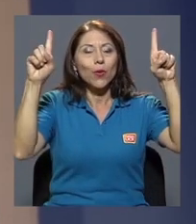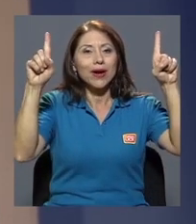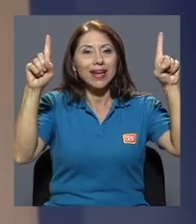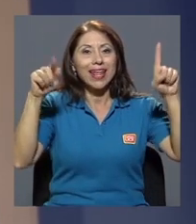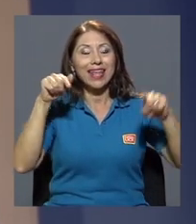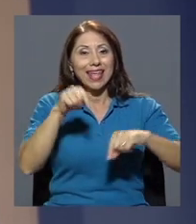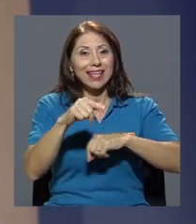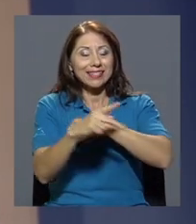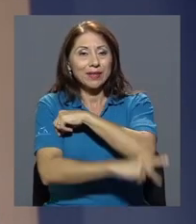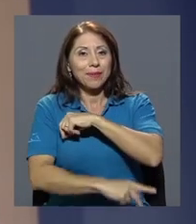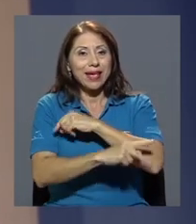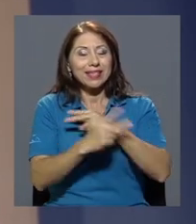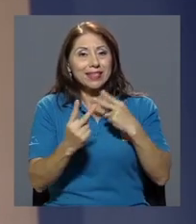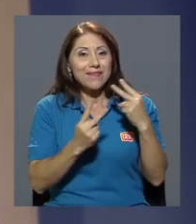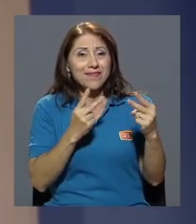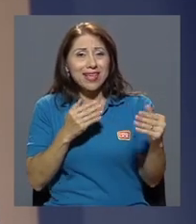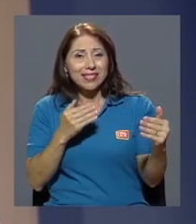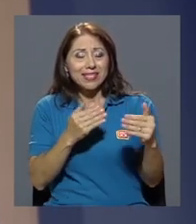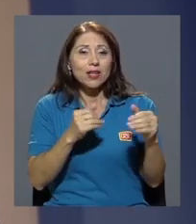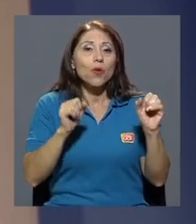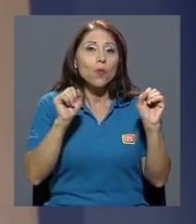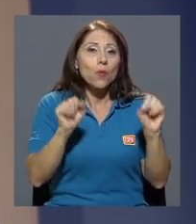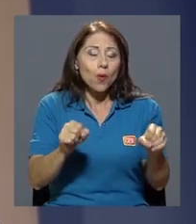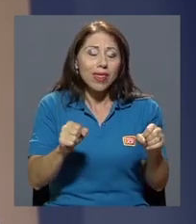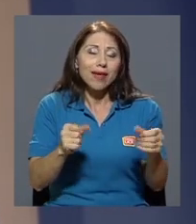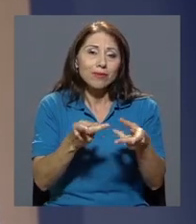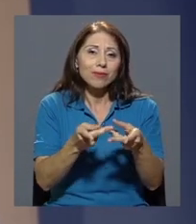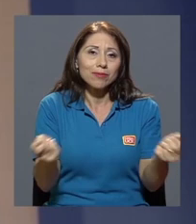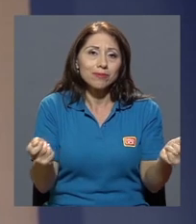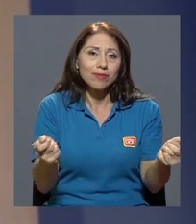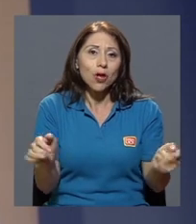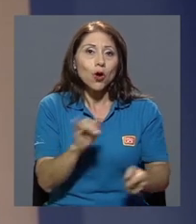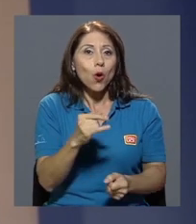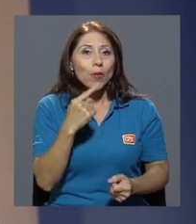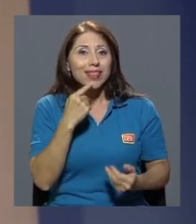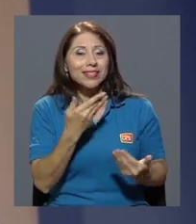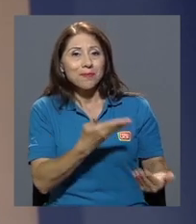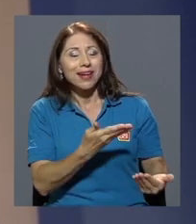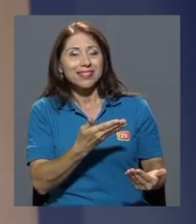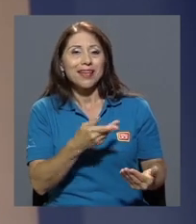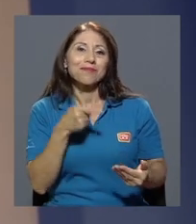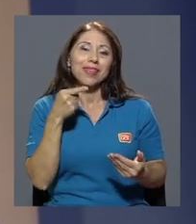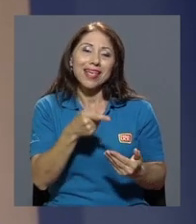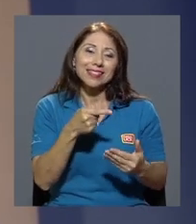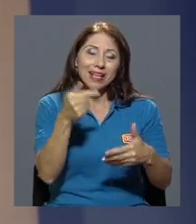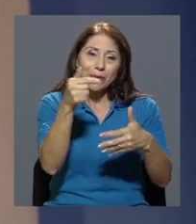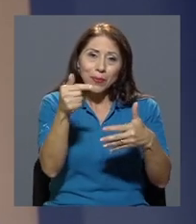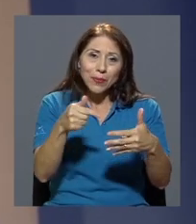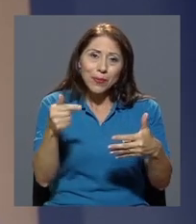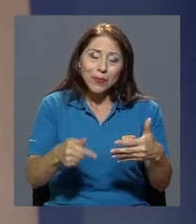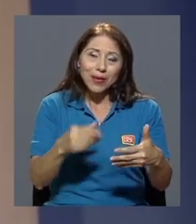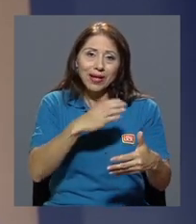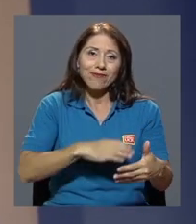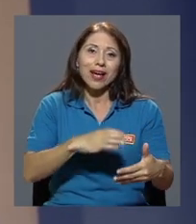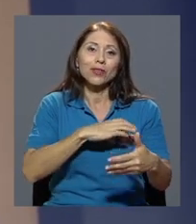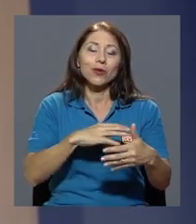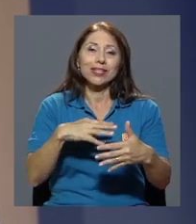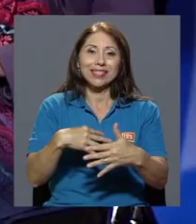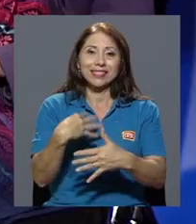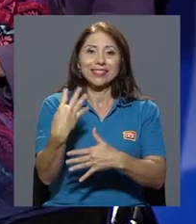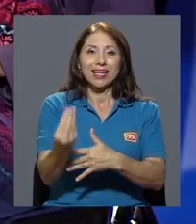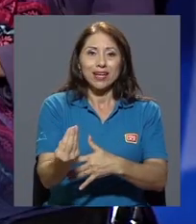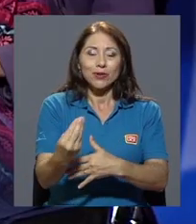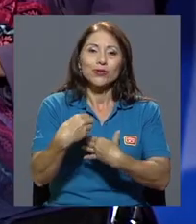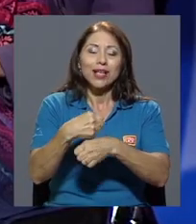este país vecino pueda ver la luz definitivamente como dice Marcia esa cantidad de factores externos